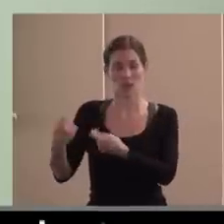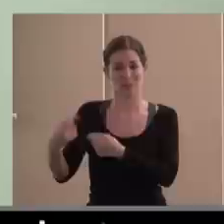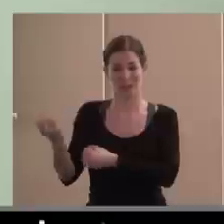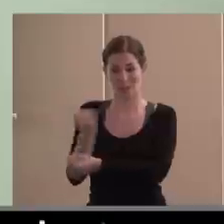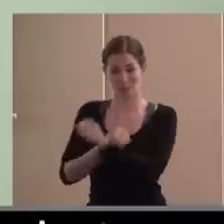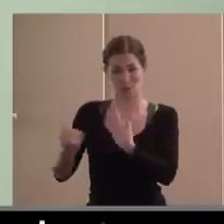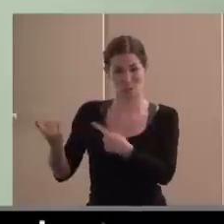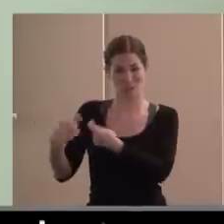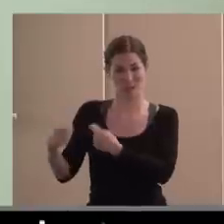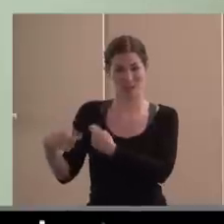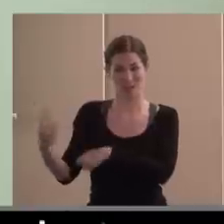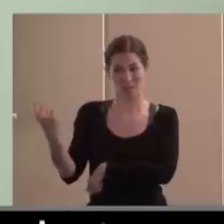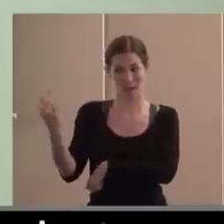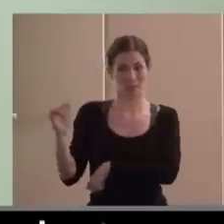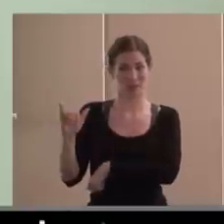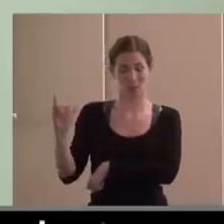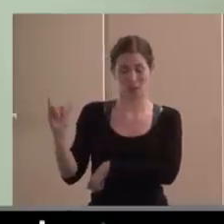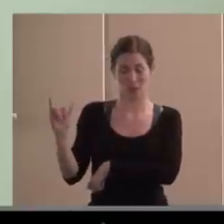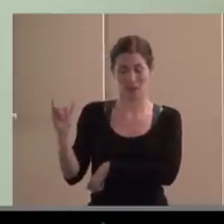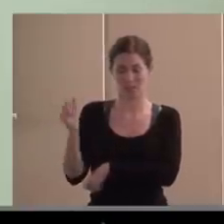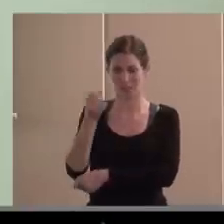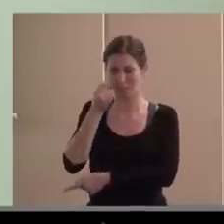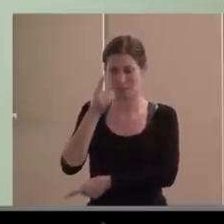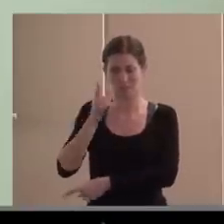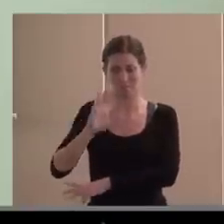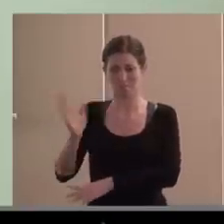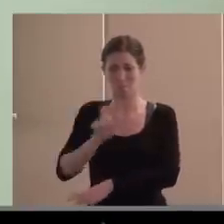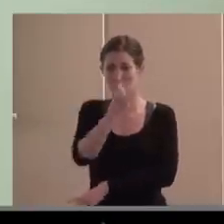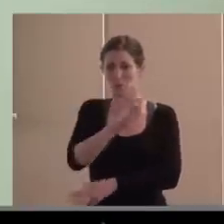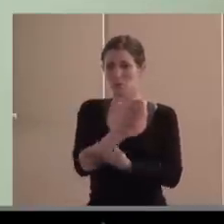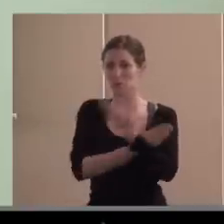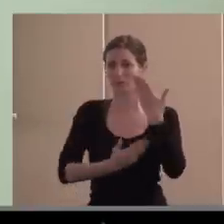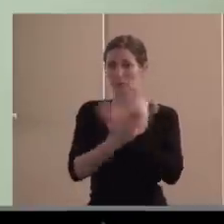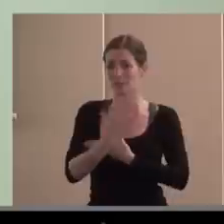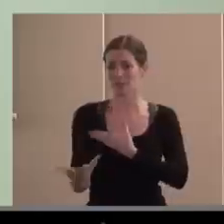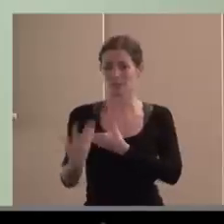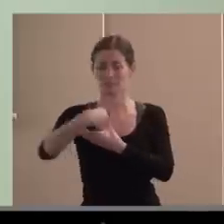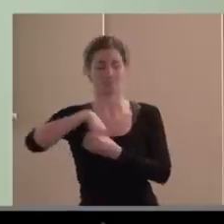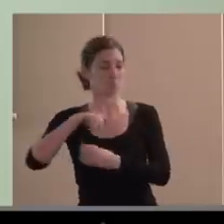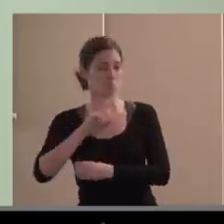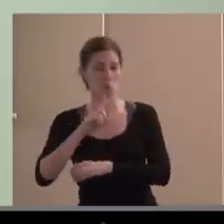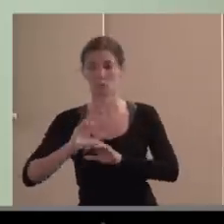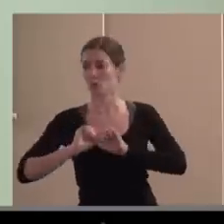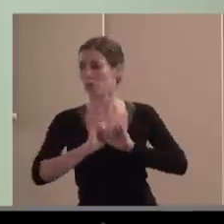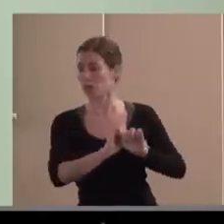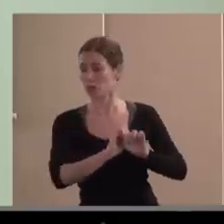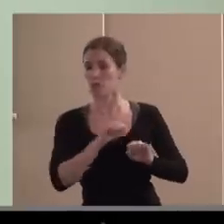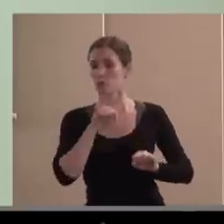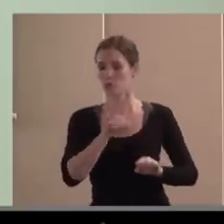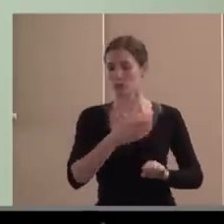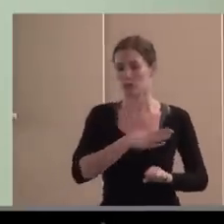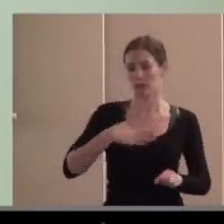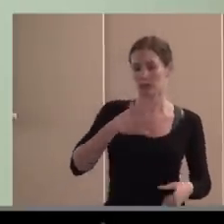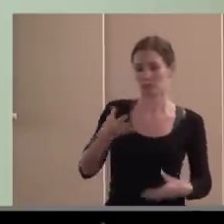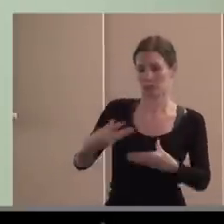no ha atendido, que no ha incluido, que no ha tenido en cuenta a las personas con discapacidad. Creo que es bueno señalar esas